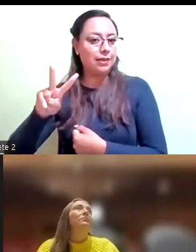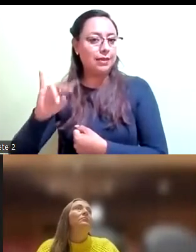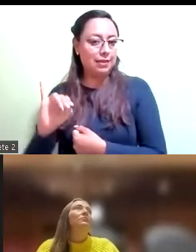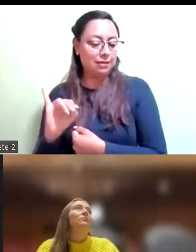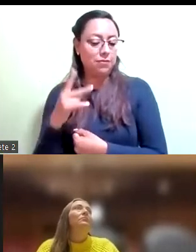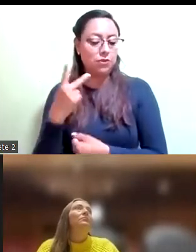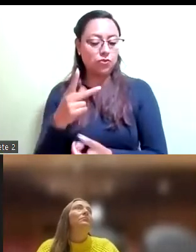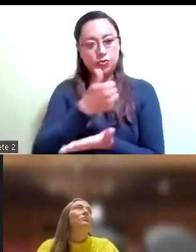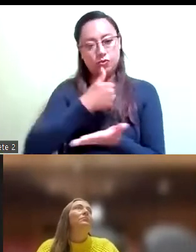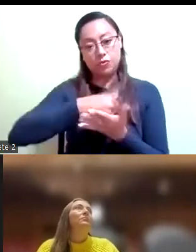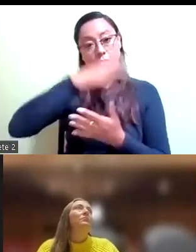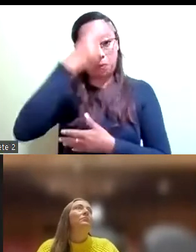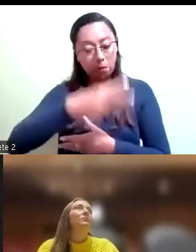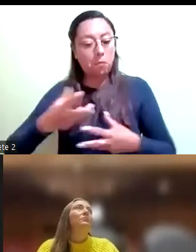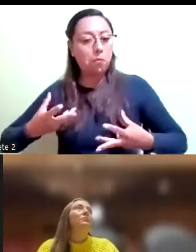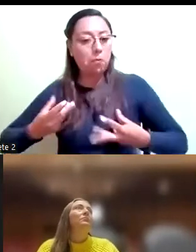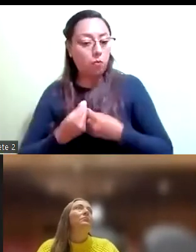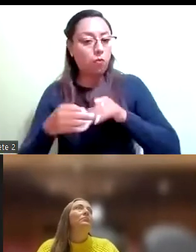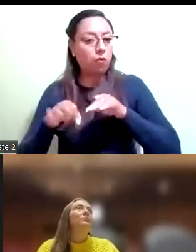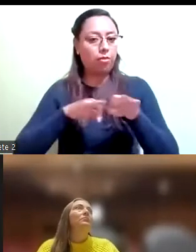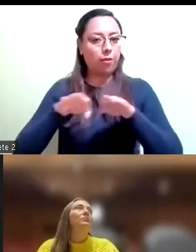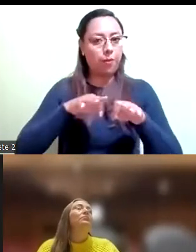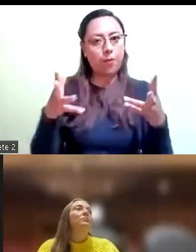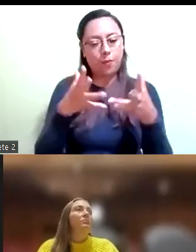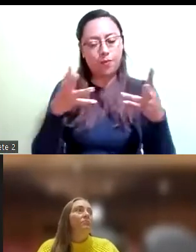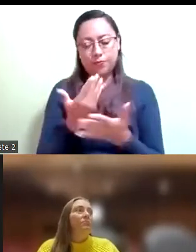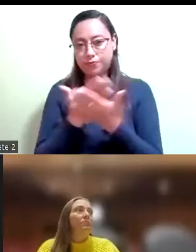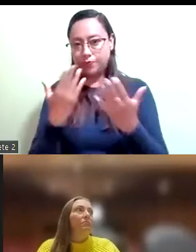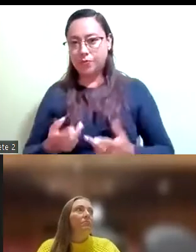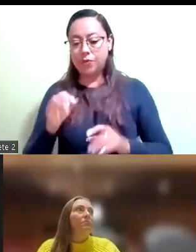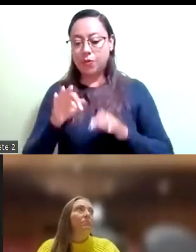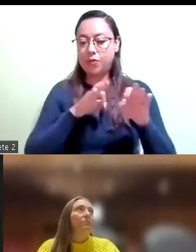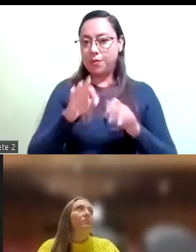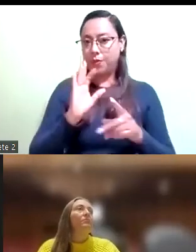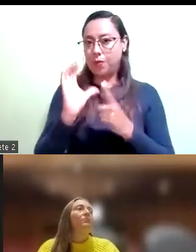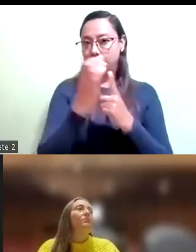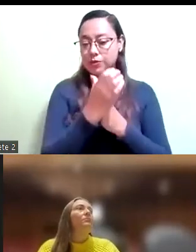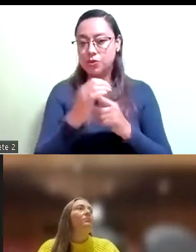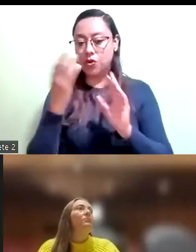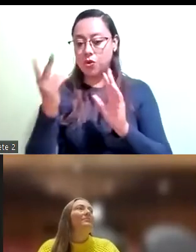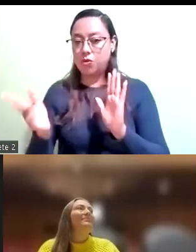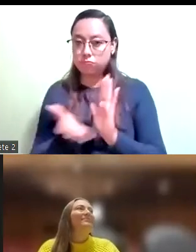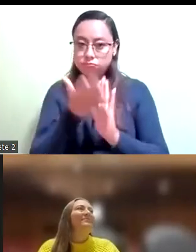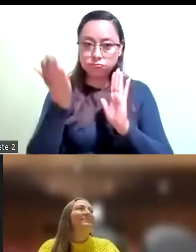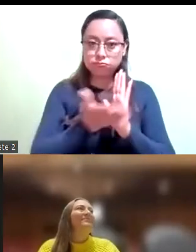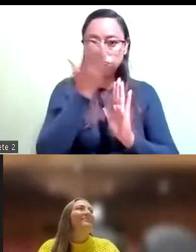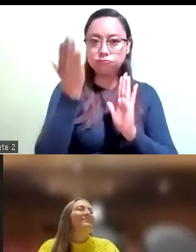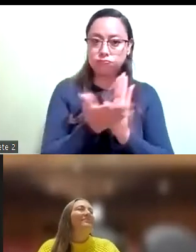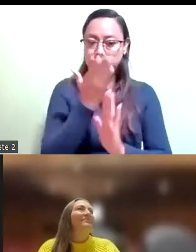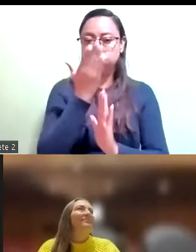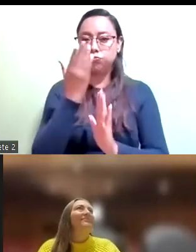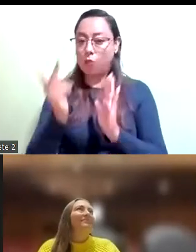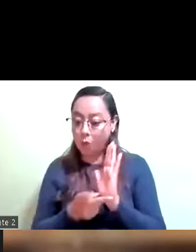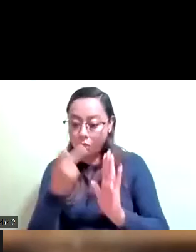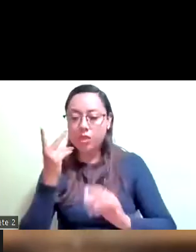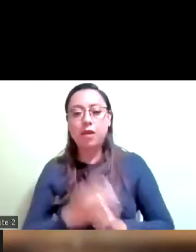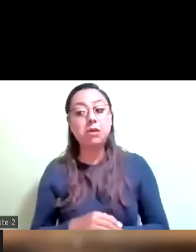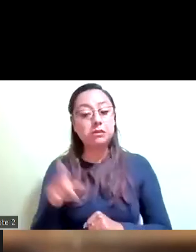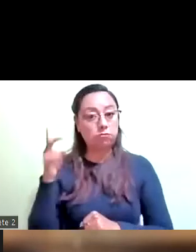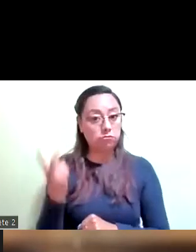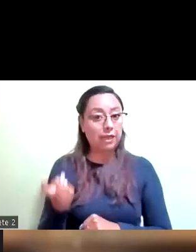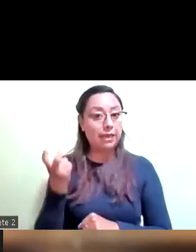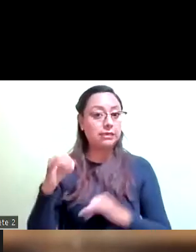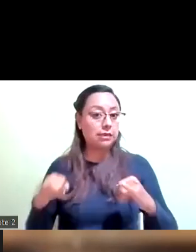concluir los trabajos de esta comisión de reconstrucción el INVI se verá fortalecido esperemos que así sea estaremos